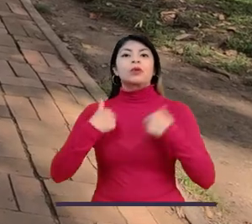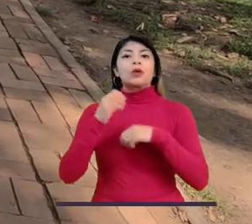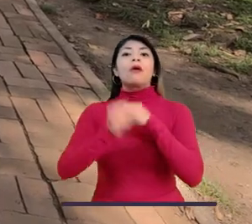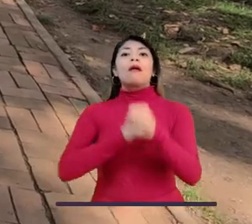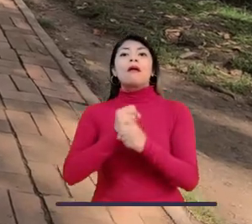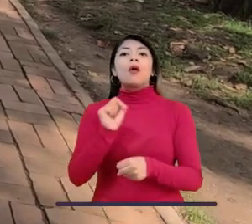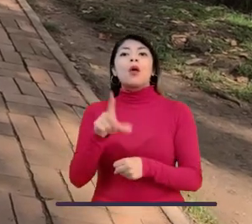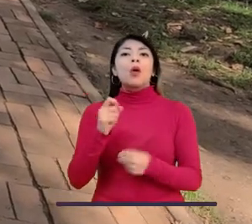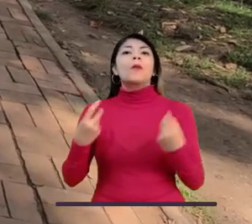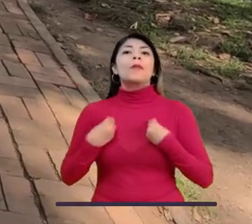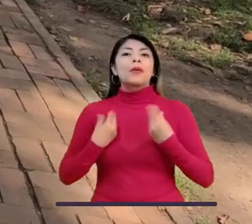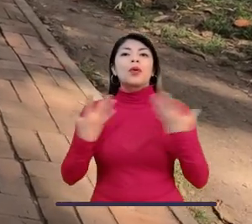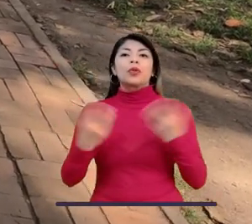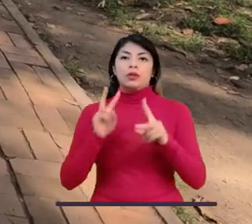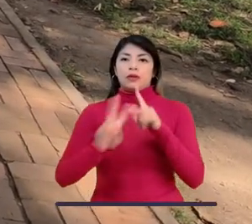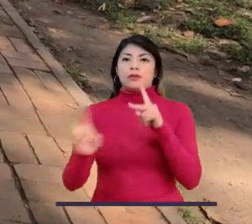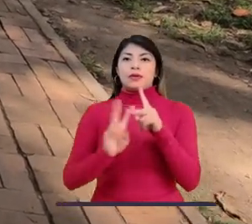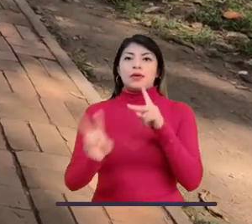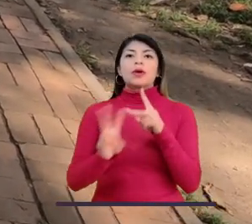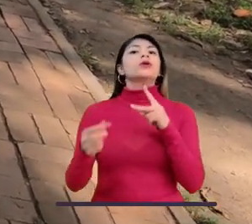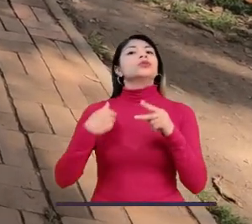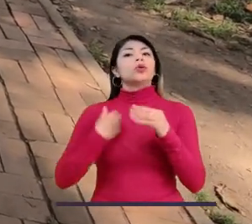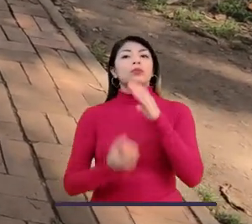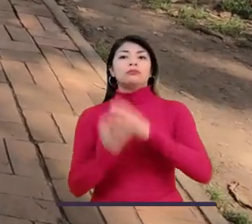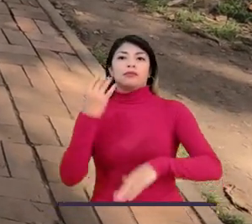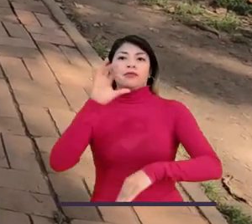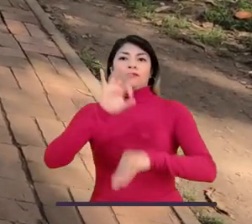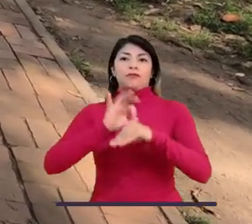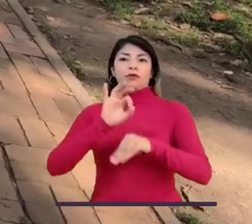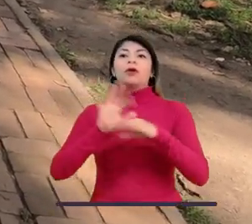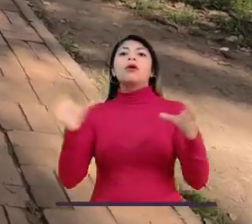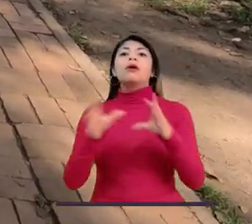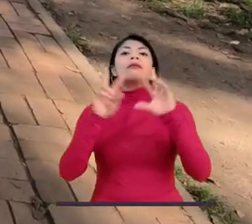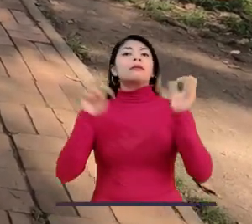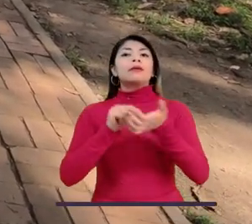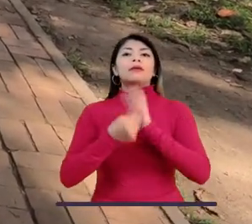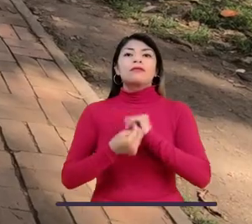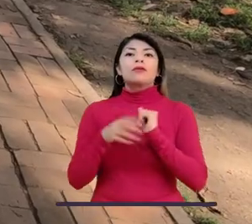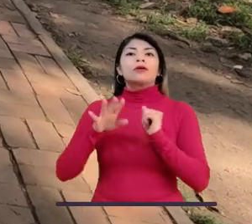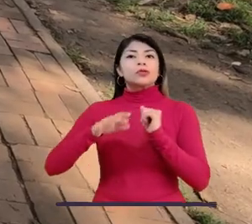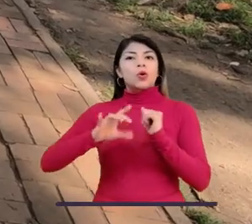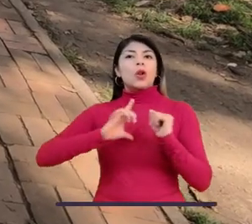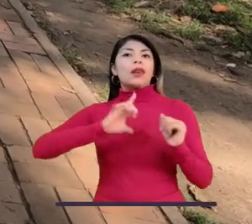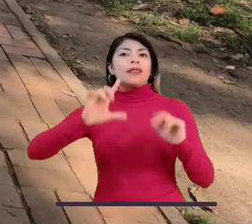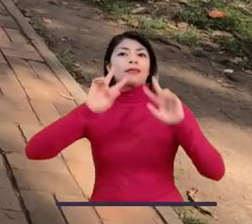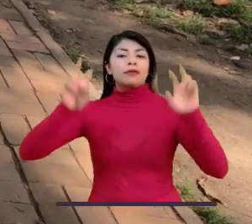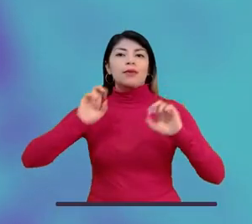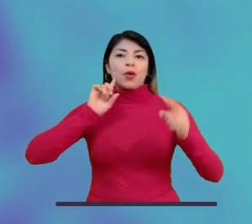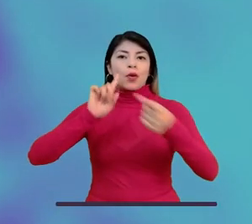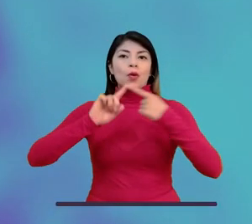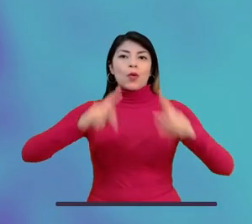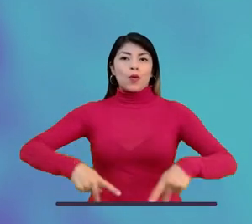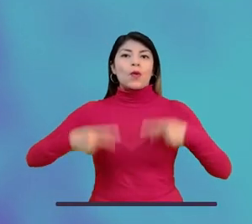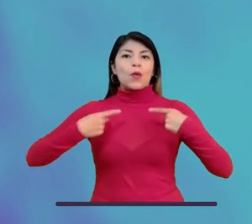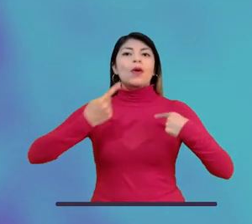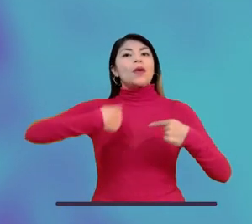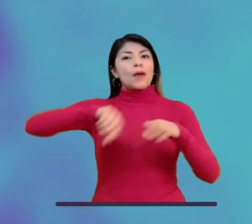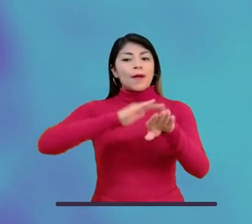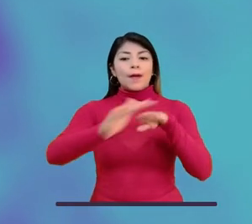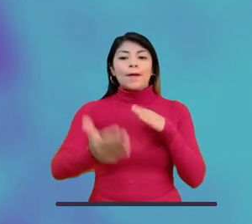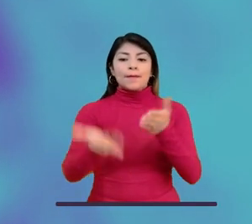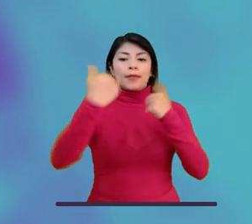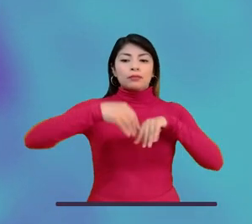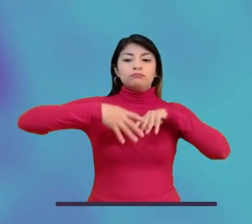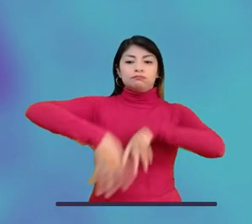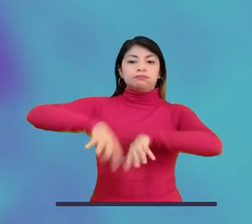Tengo 11 años y vivo en Villeta, Cundinamarca. Soy líder y fundador del movimiento Guardienes por la Vida. Estamos invitando